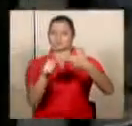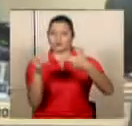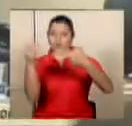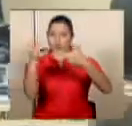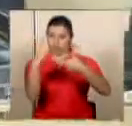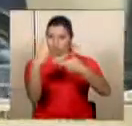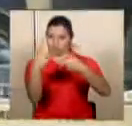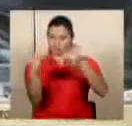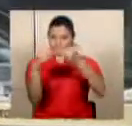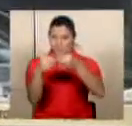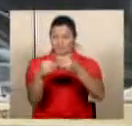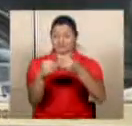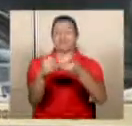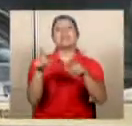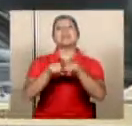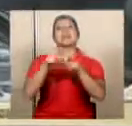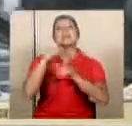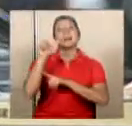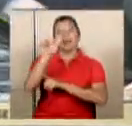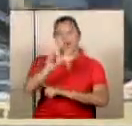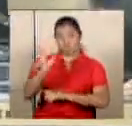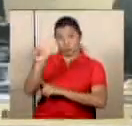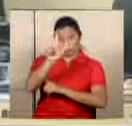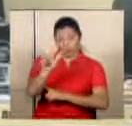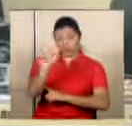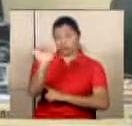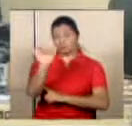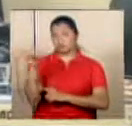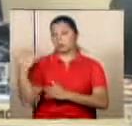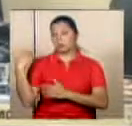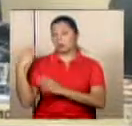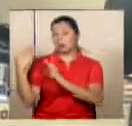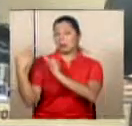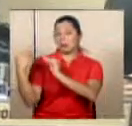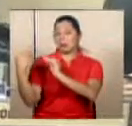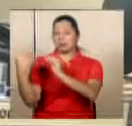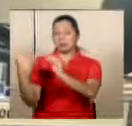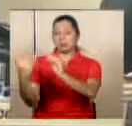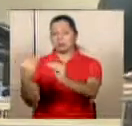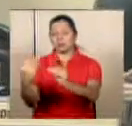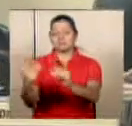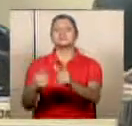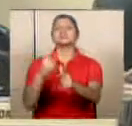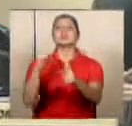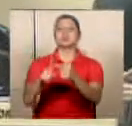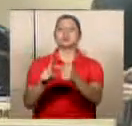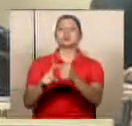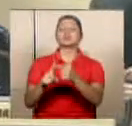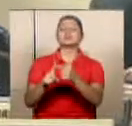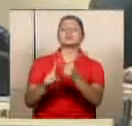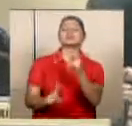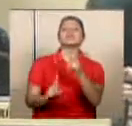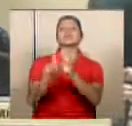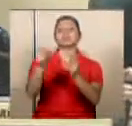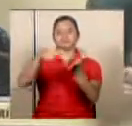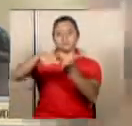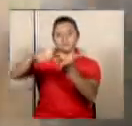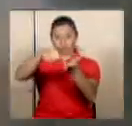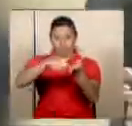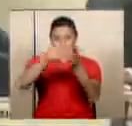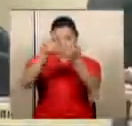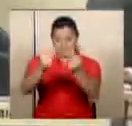que de acuerdo con las conversaciones que han venido sosteniendo y derivaron estas en lo que fue la votación del